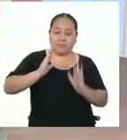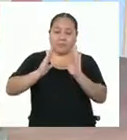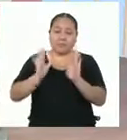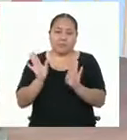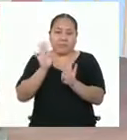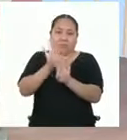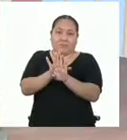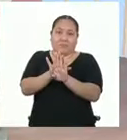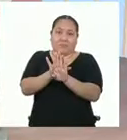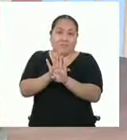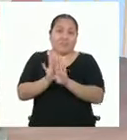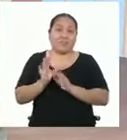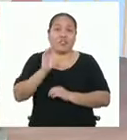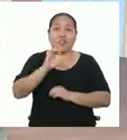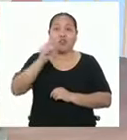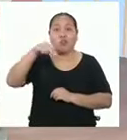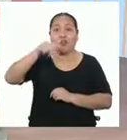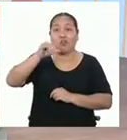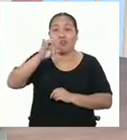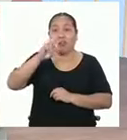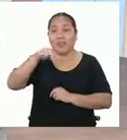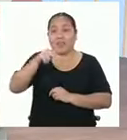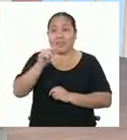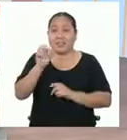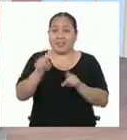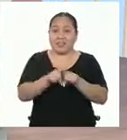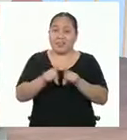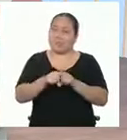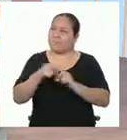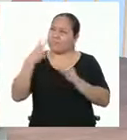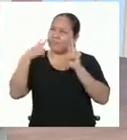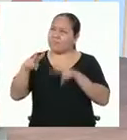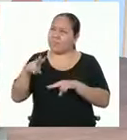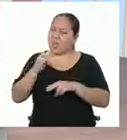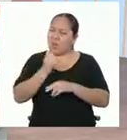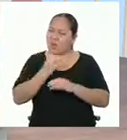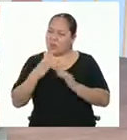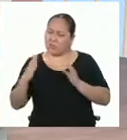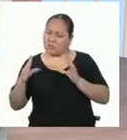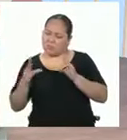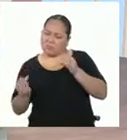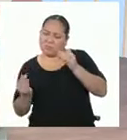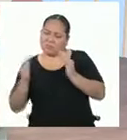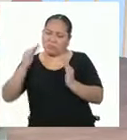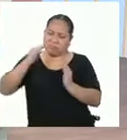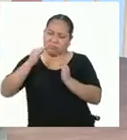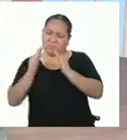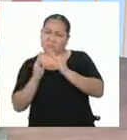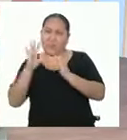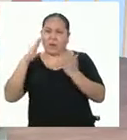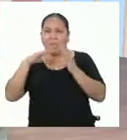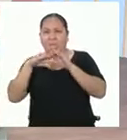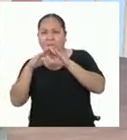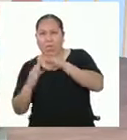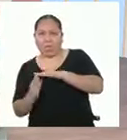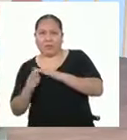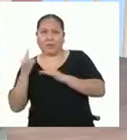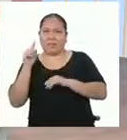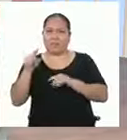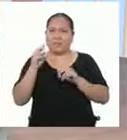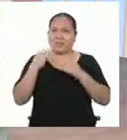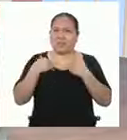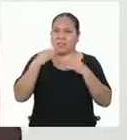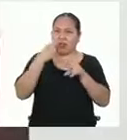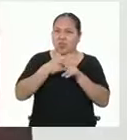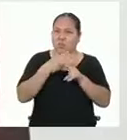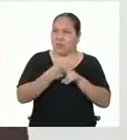tema de la clasificación de pirámides, he visto unas medias chuecas que parece que se están cayendo. ¿Esas tienen un